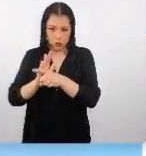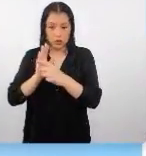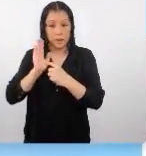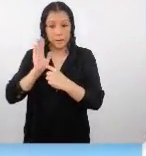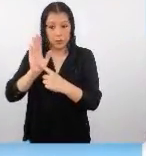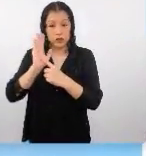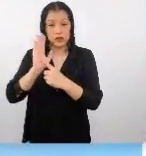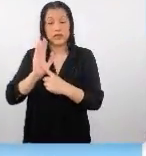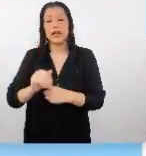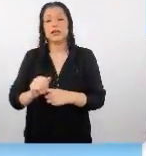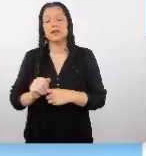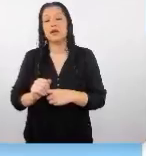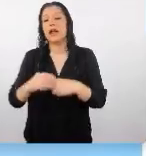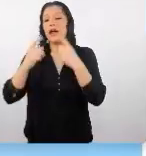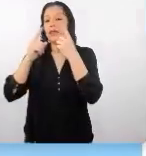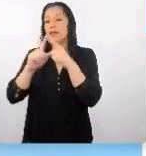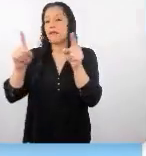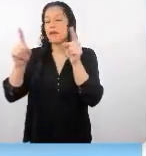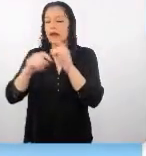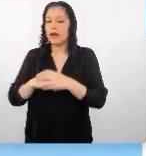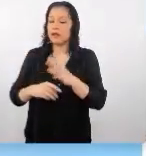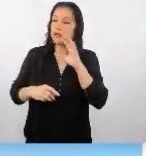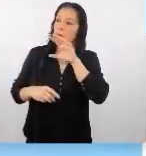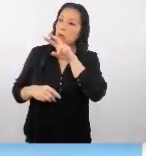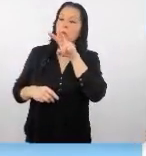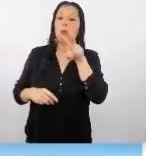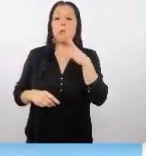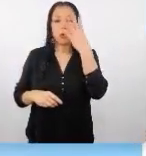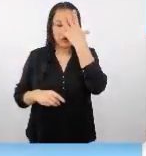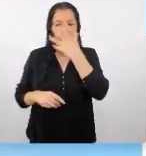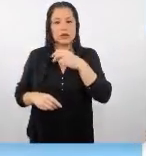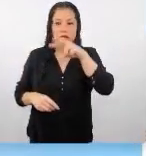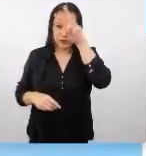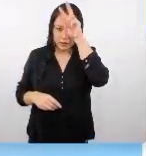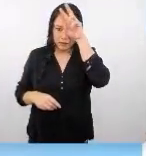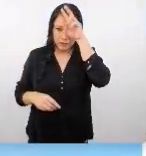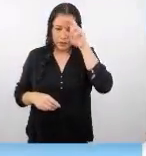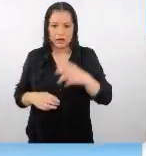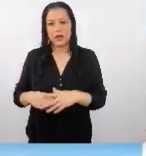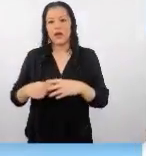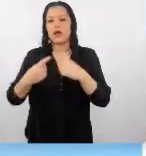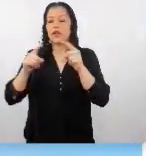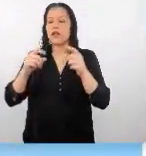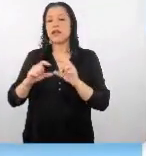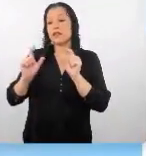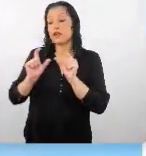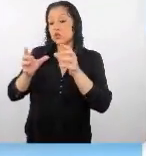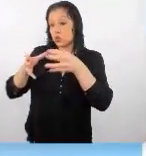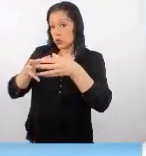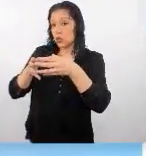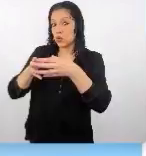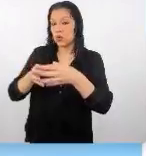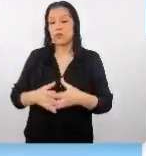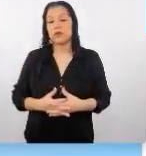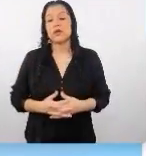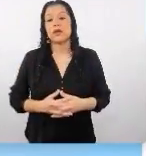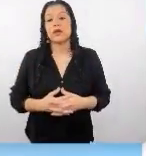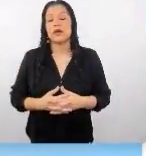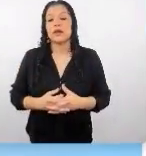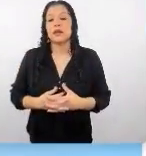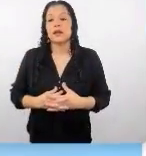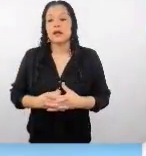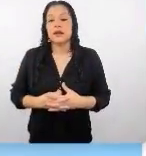las diferentes atractivos turísticos de Perú diferentes segmentos también de la